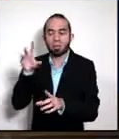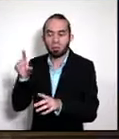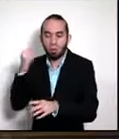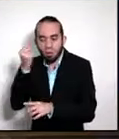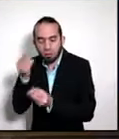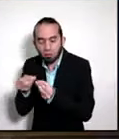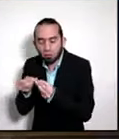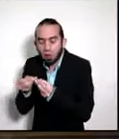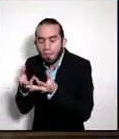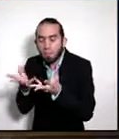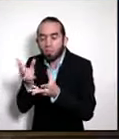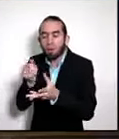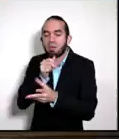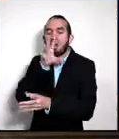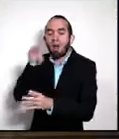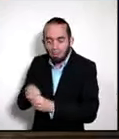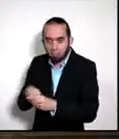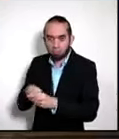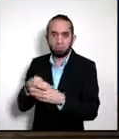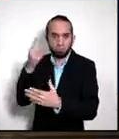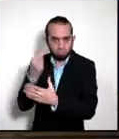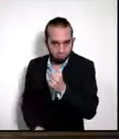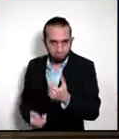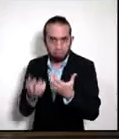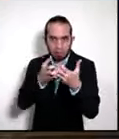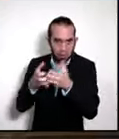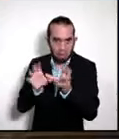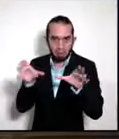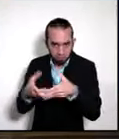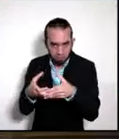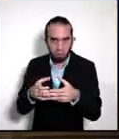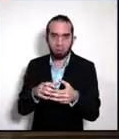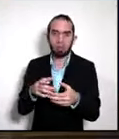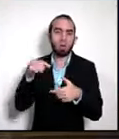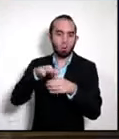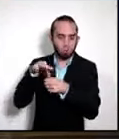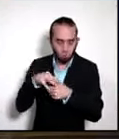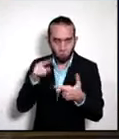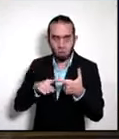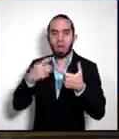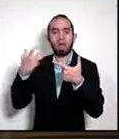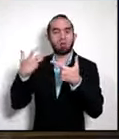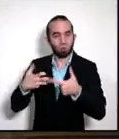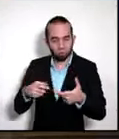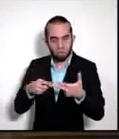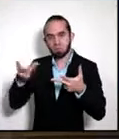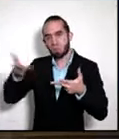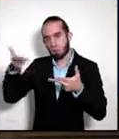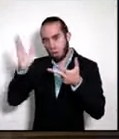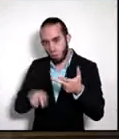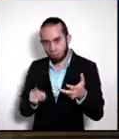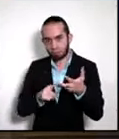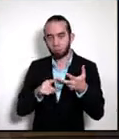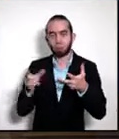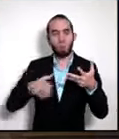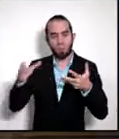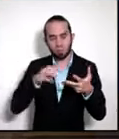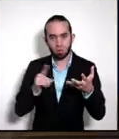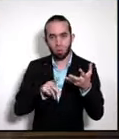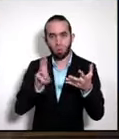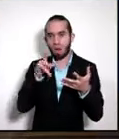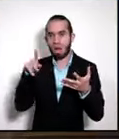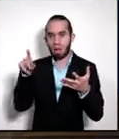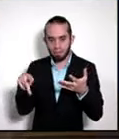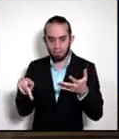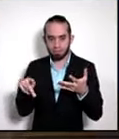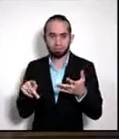pública, público-privado. Y ahí participan las cámaras que mencionó el ministro, la Cámara de Agricultura, la Cámara de Industria, la Cámara de Exportadores, la Cámara de Comercio, UCAEP.